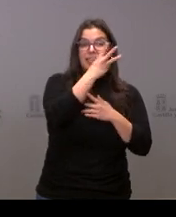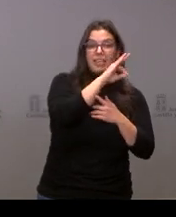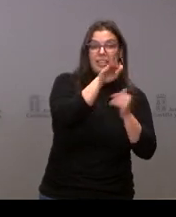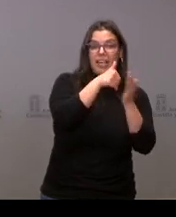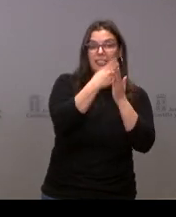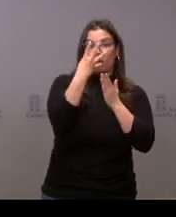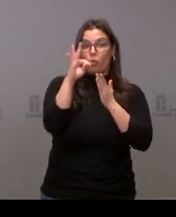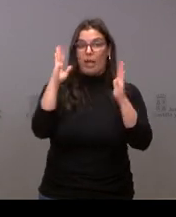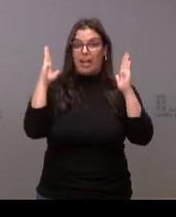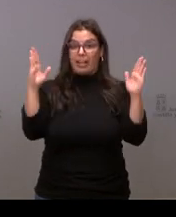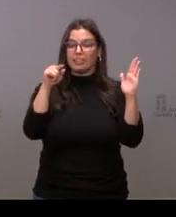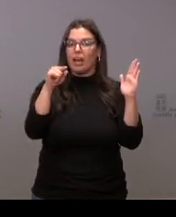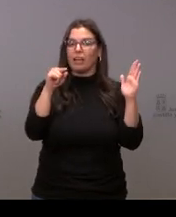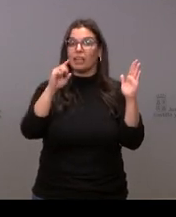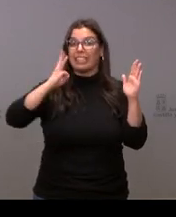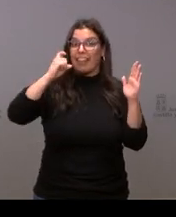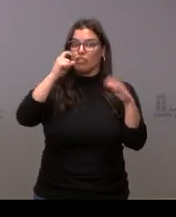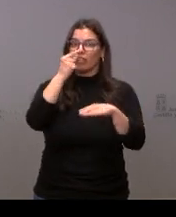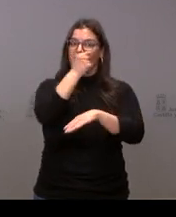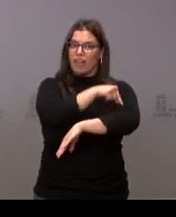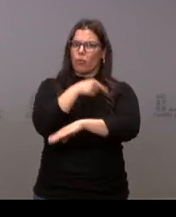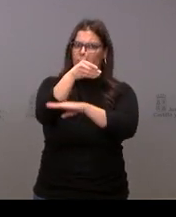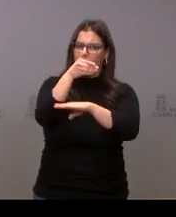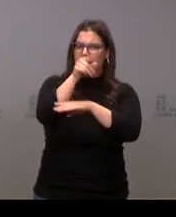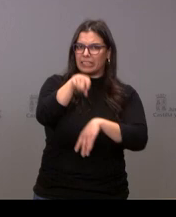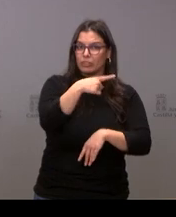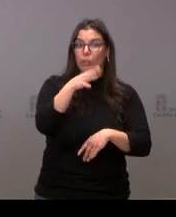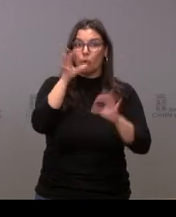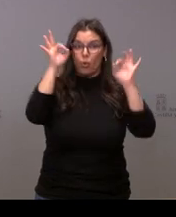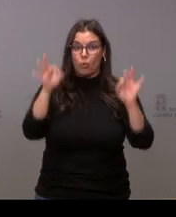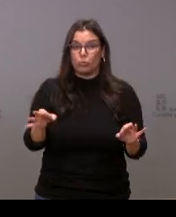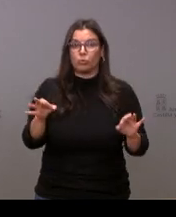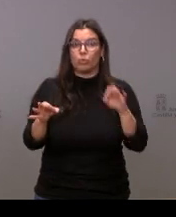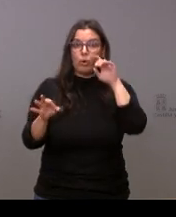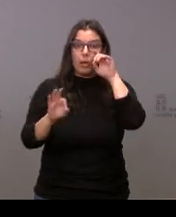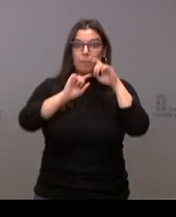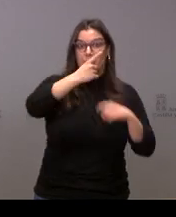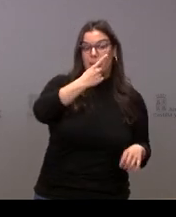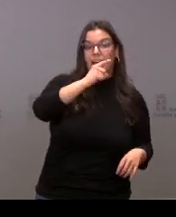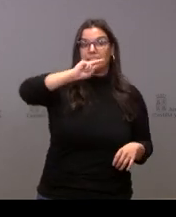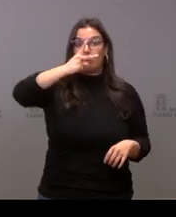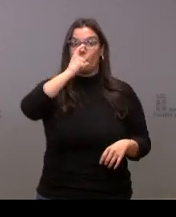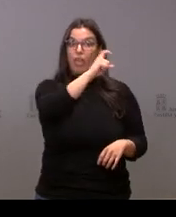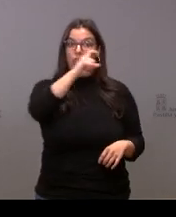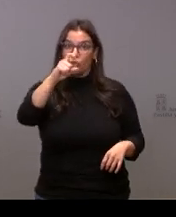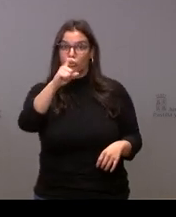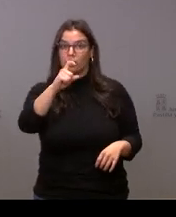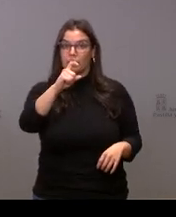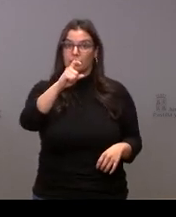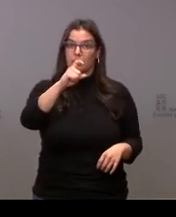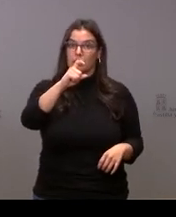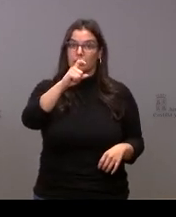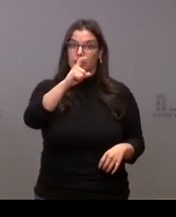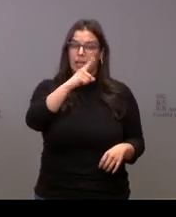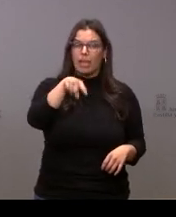40 años a la vacunación porque si es verdad que durante las dos primeras dosis fueron los que bueno quizás más